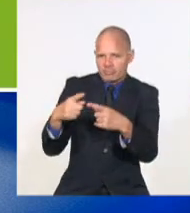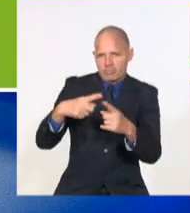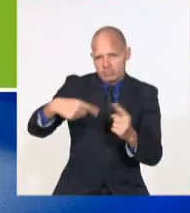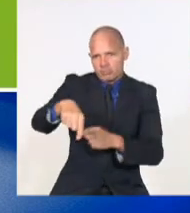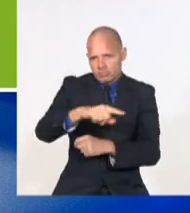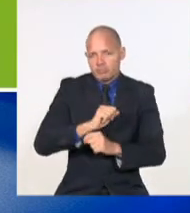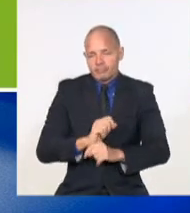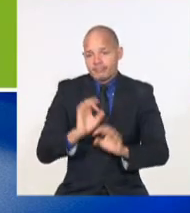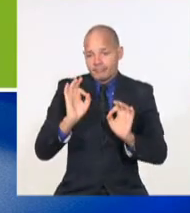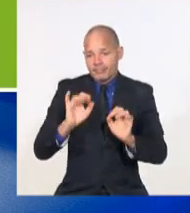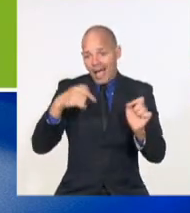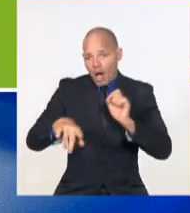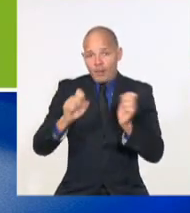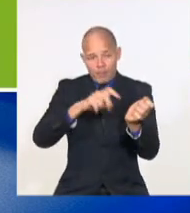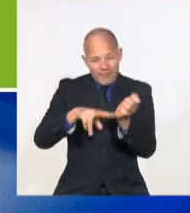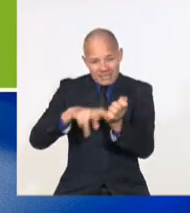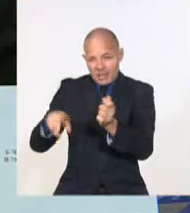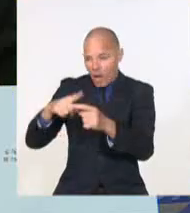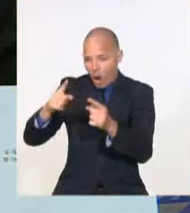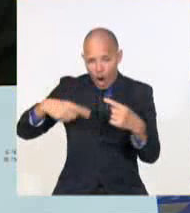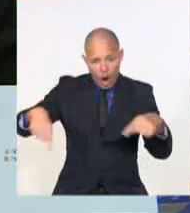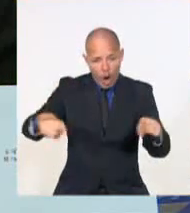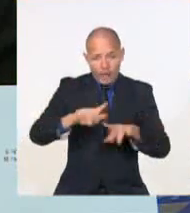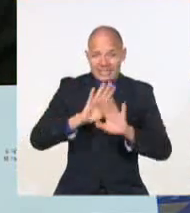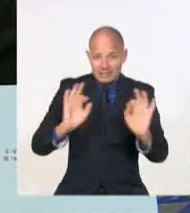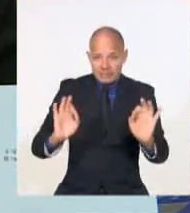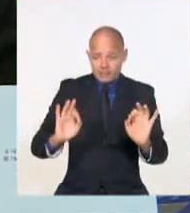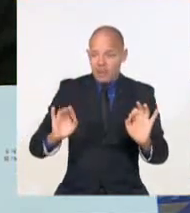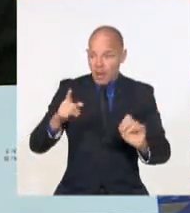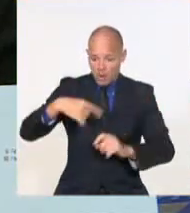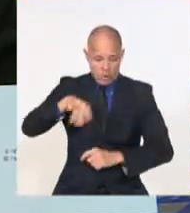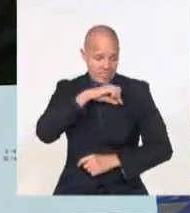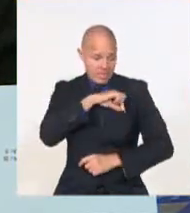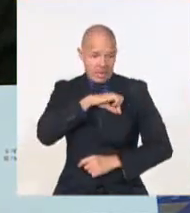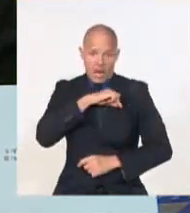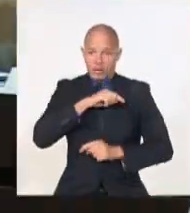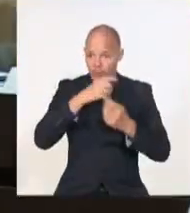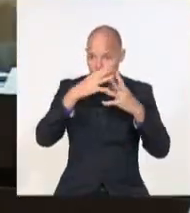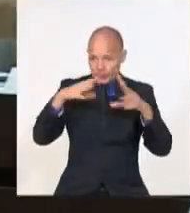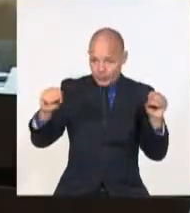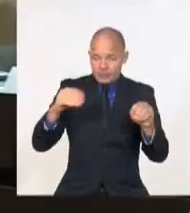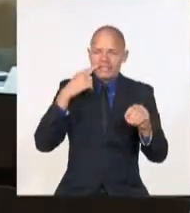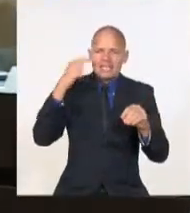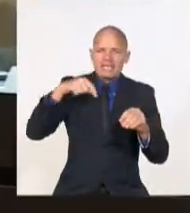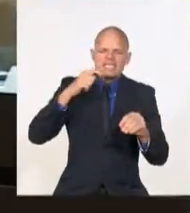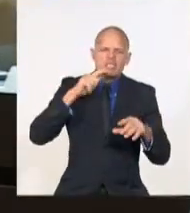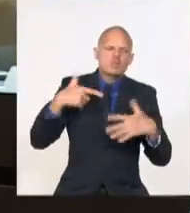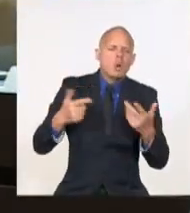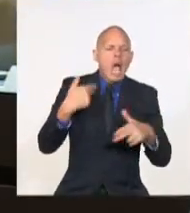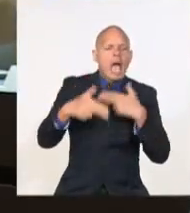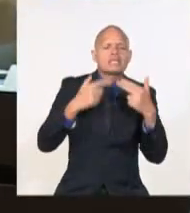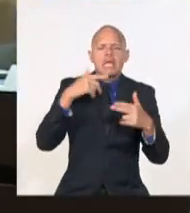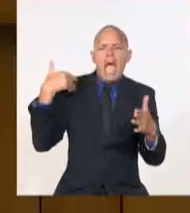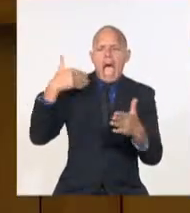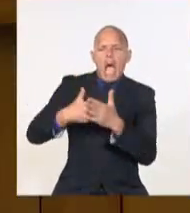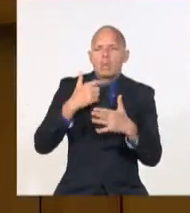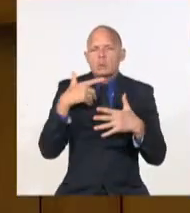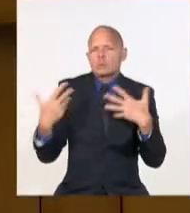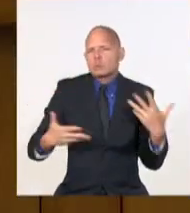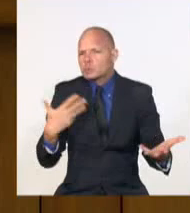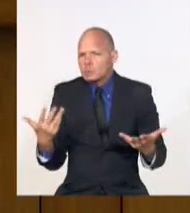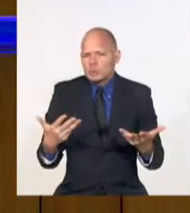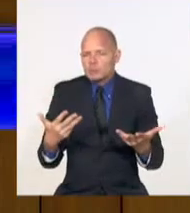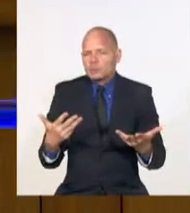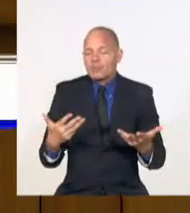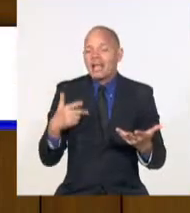estaremos entonces en los próximos meses, cuando vamos a evaluar este tema, qué hemos avanzado a partir de lo que hemos estado discutiendo. ¿Cómo hacerlo?